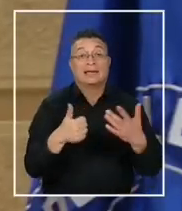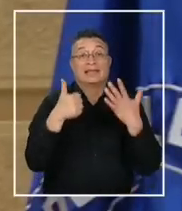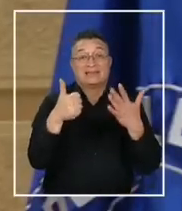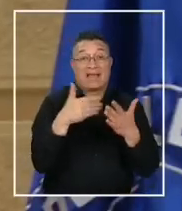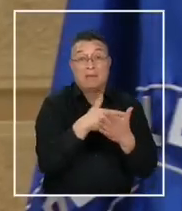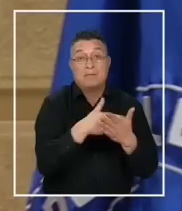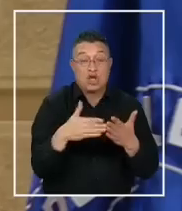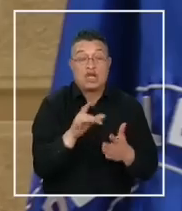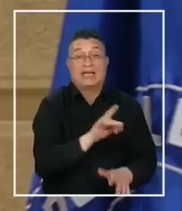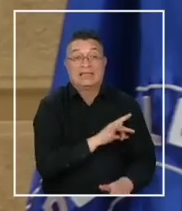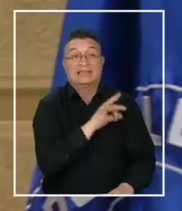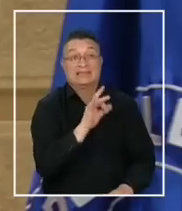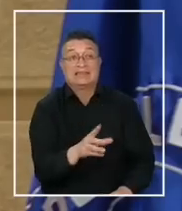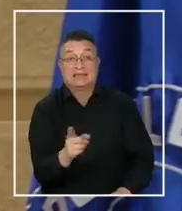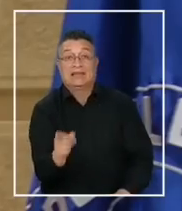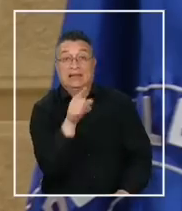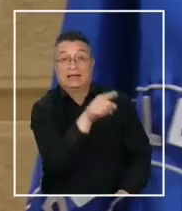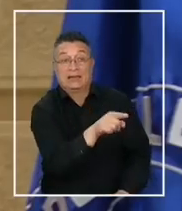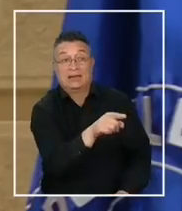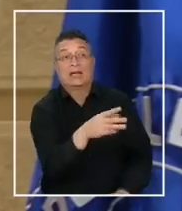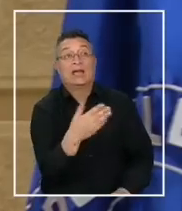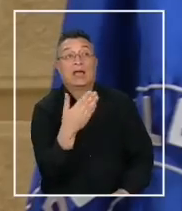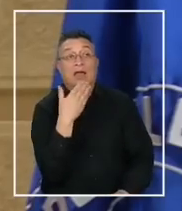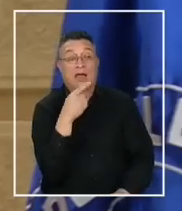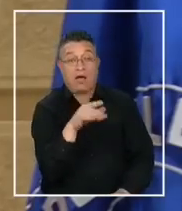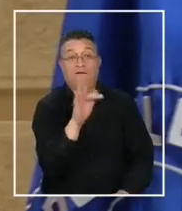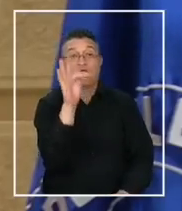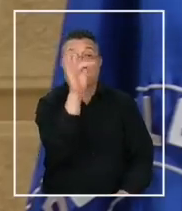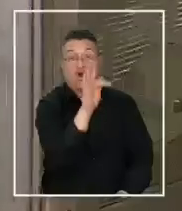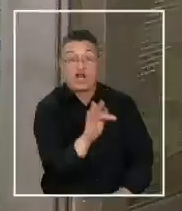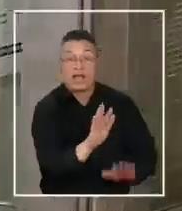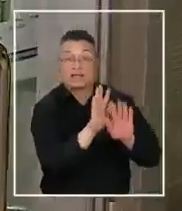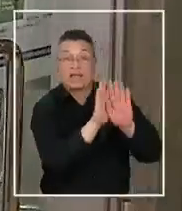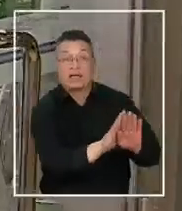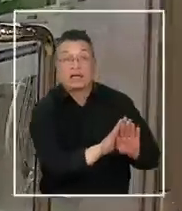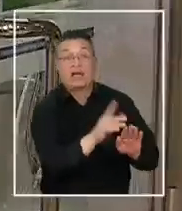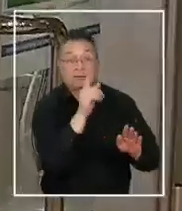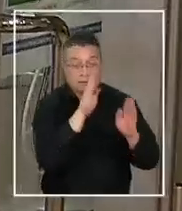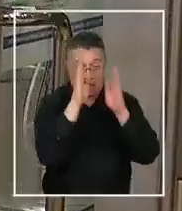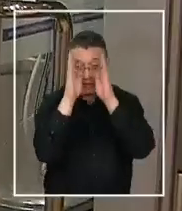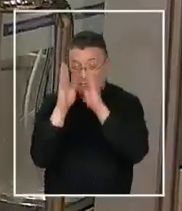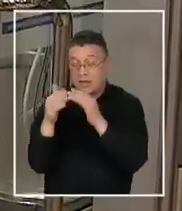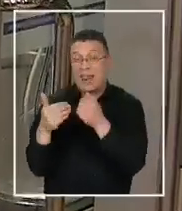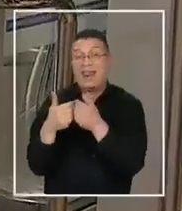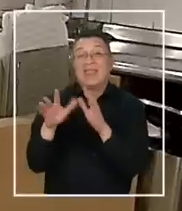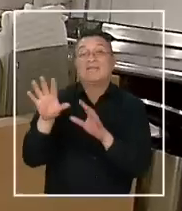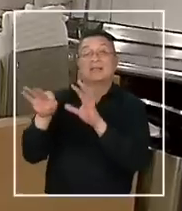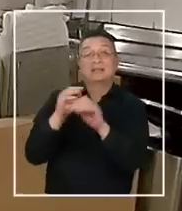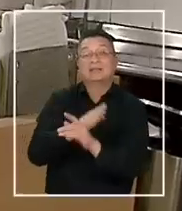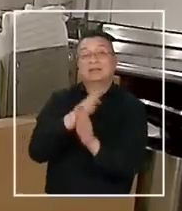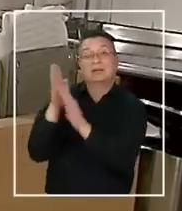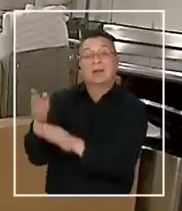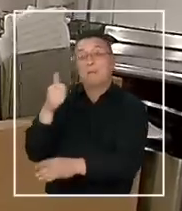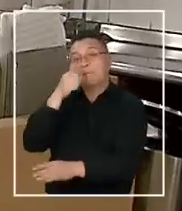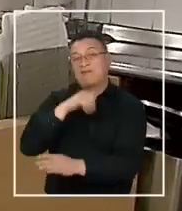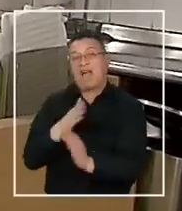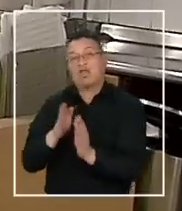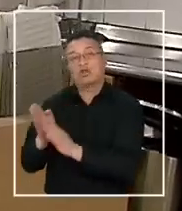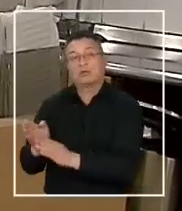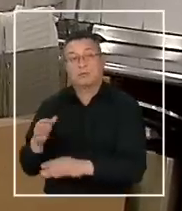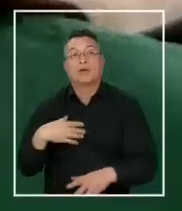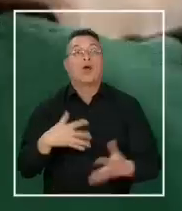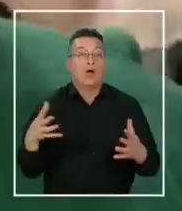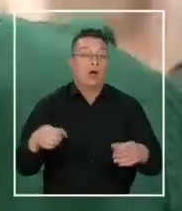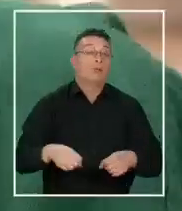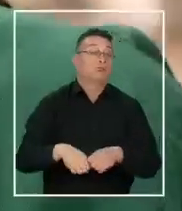millones de chilenos que estando en FONASA se atienden por libre elección en el sistema privado. Se va a producir